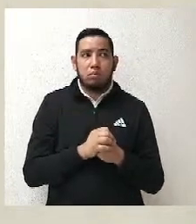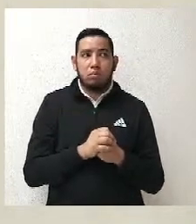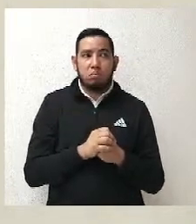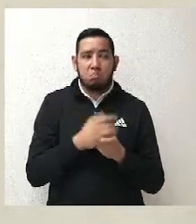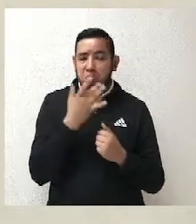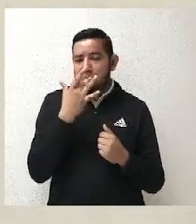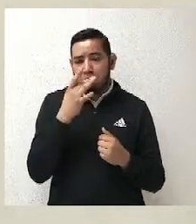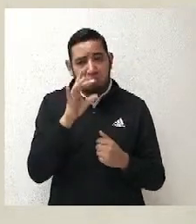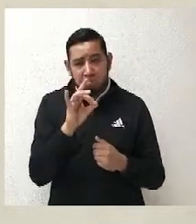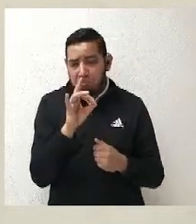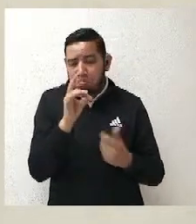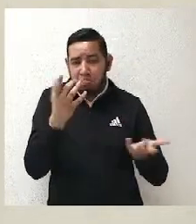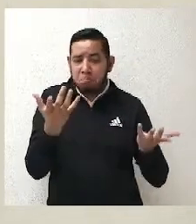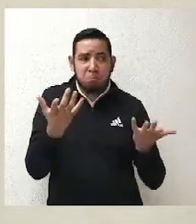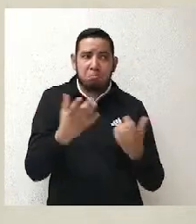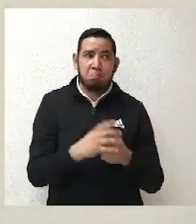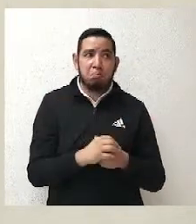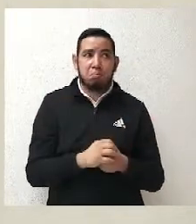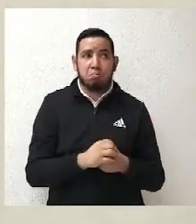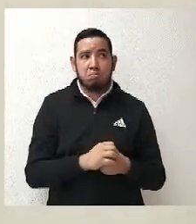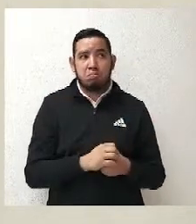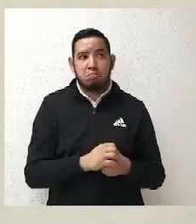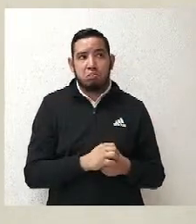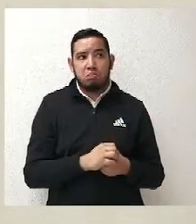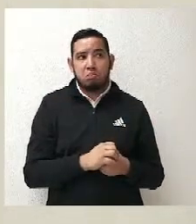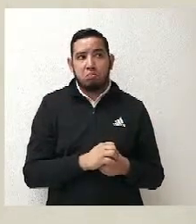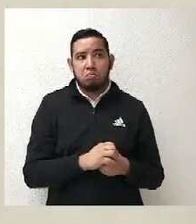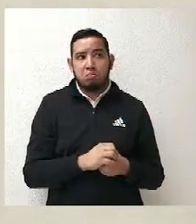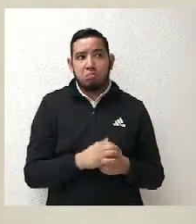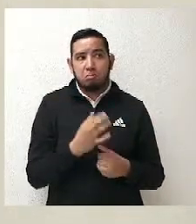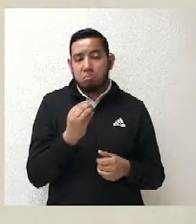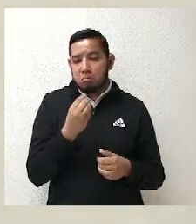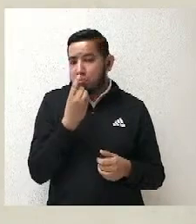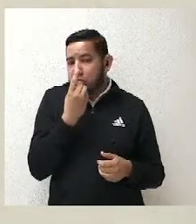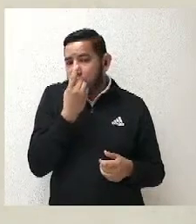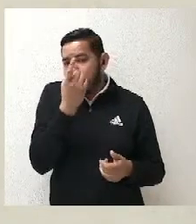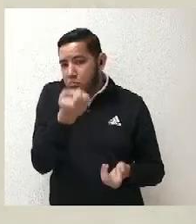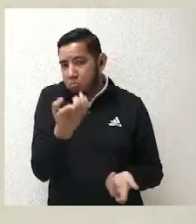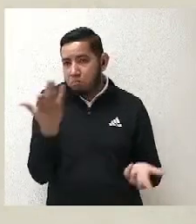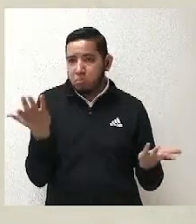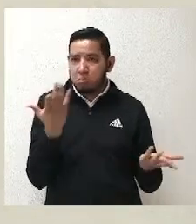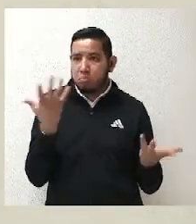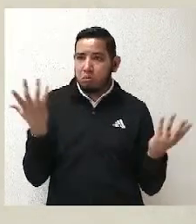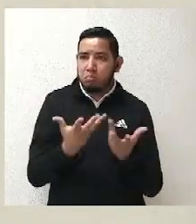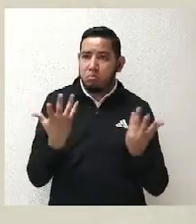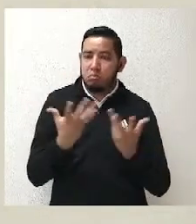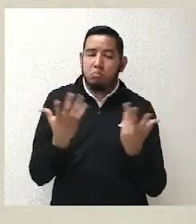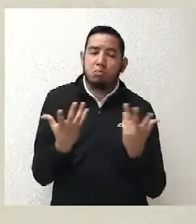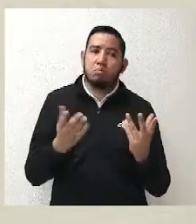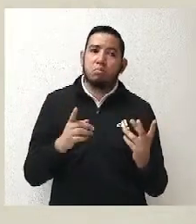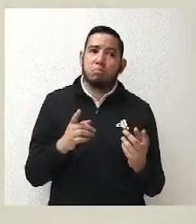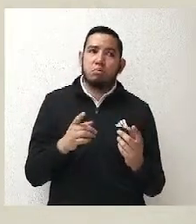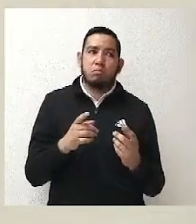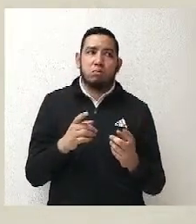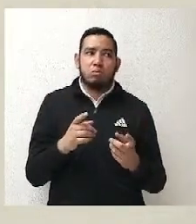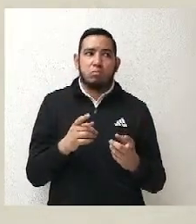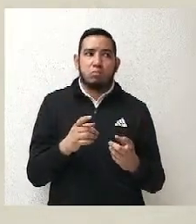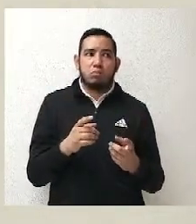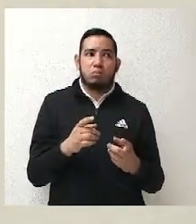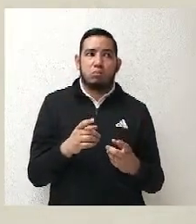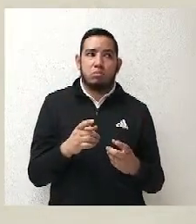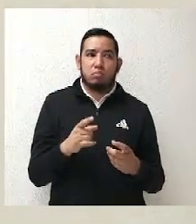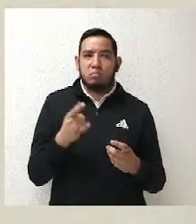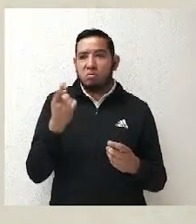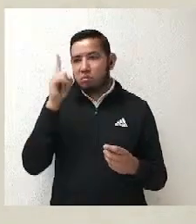sencillo, se pide una cita, se habla directamente a la ponencia, se